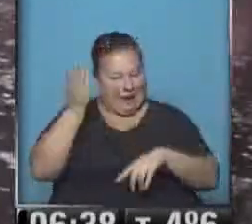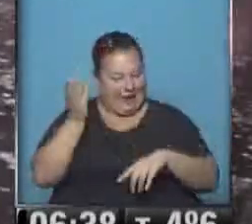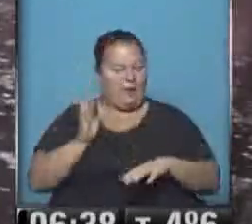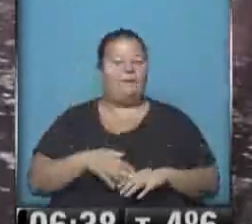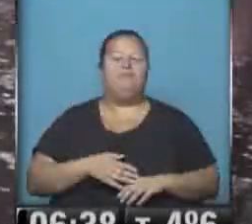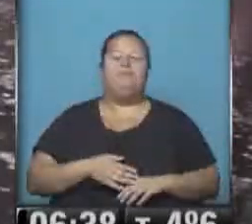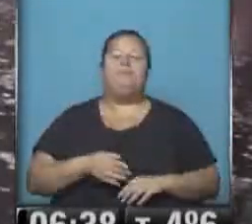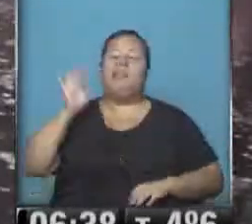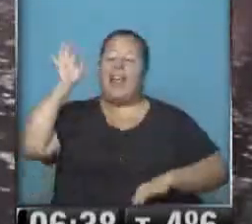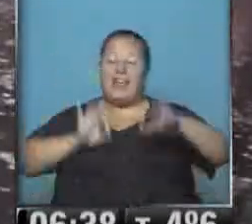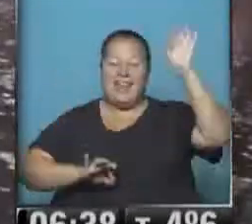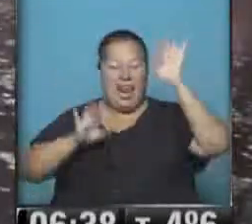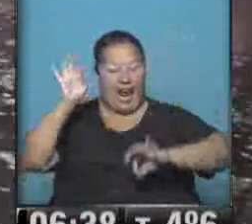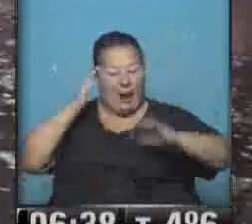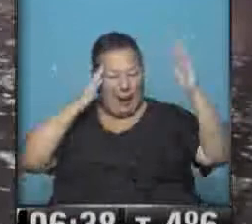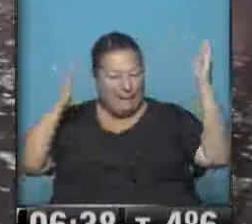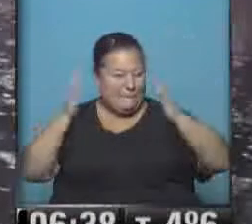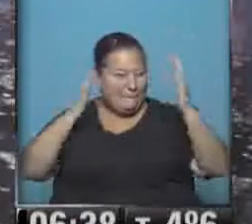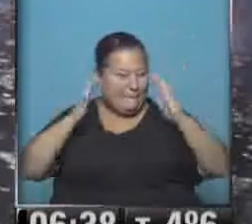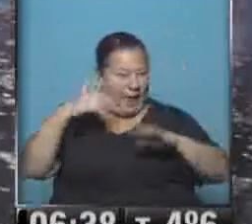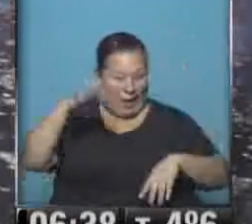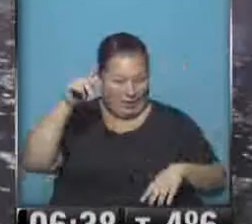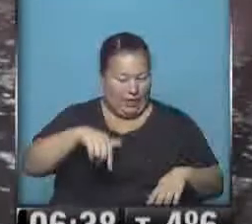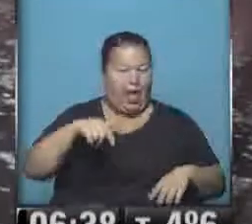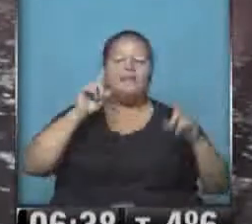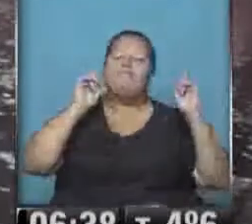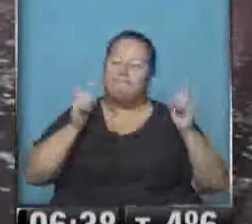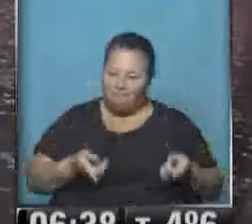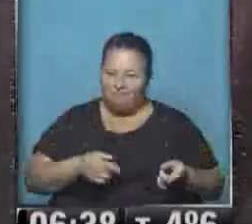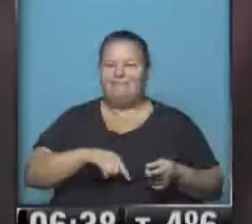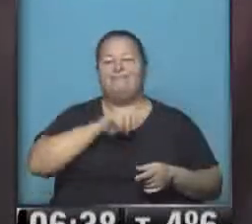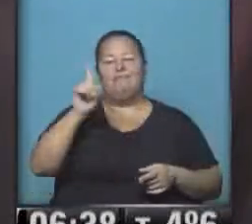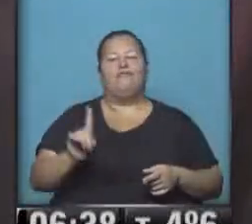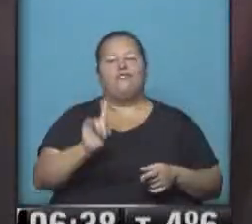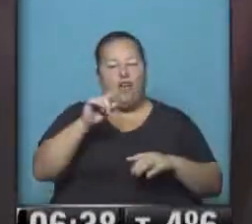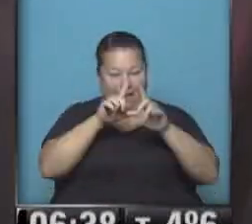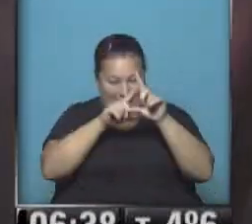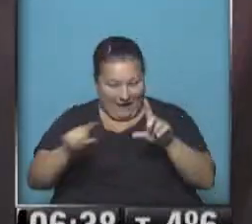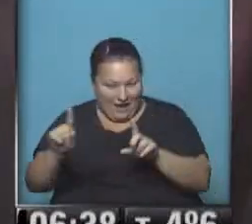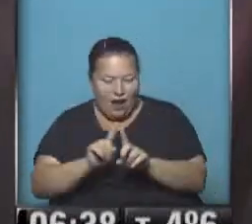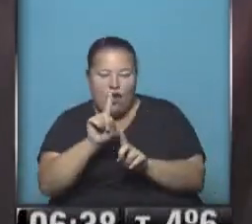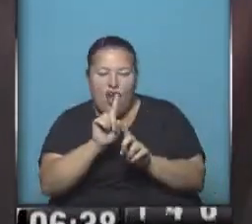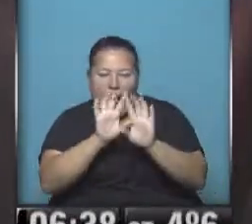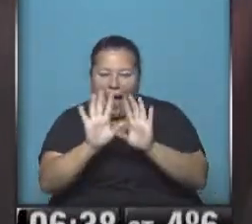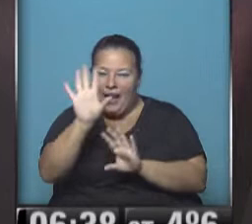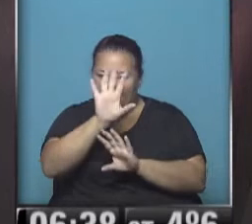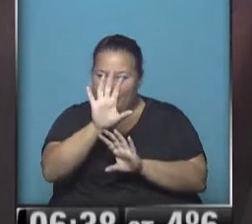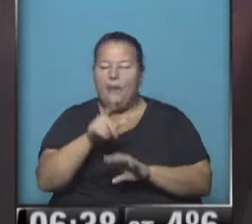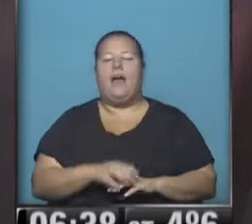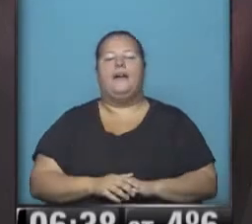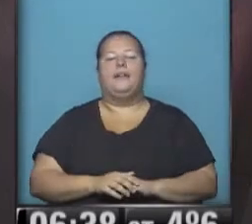Después de esta nevada intensa que van a tener hoy, sí, llegamos al norte de la región patagónica.